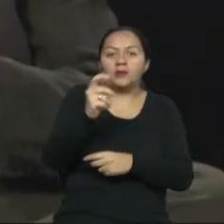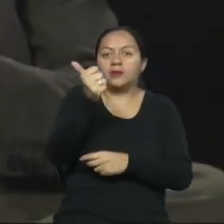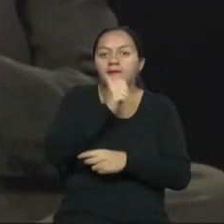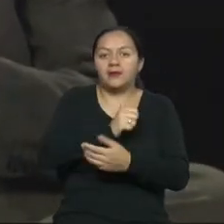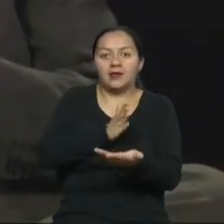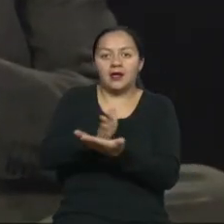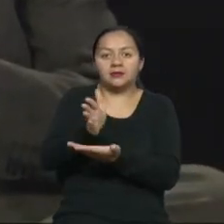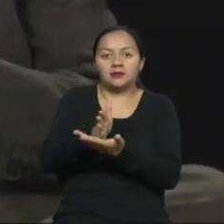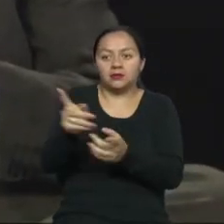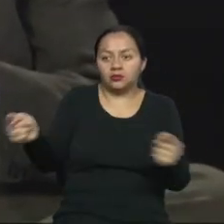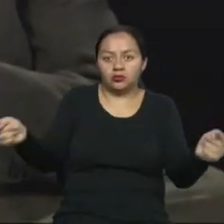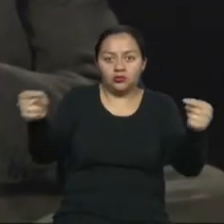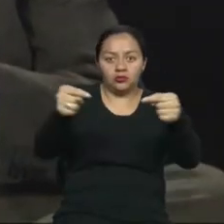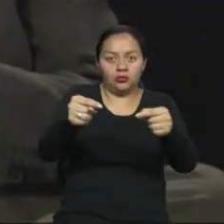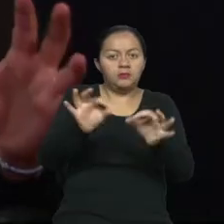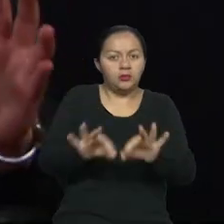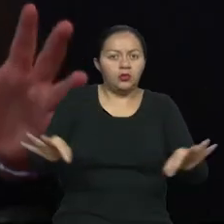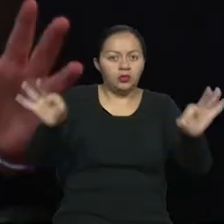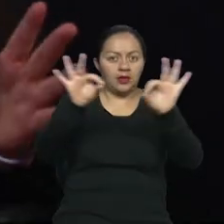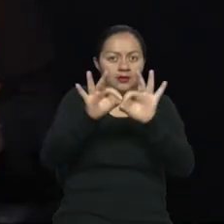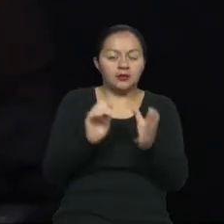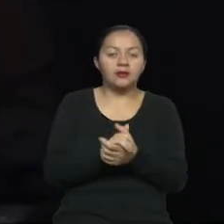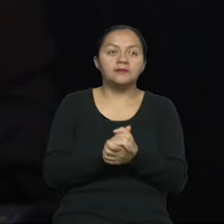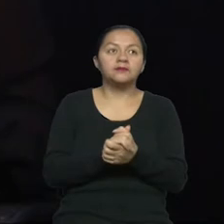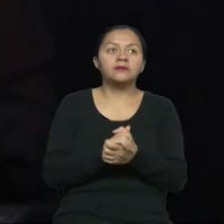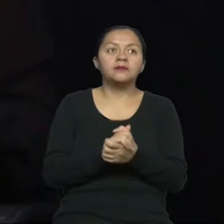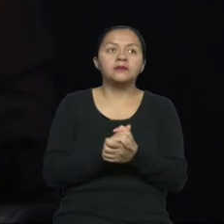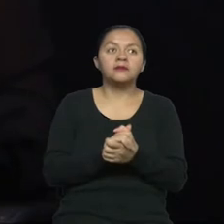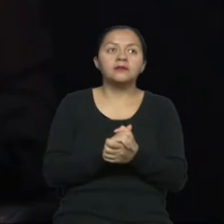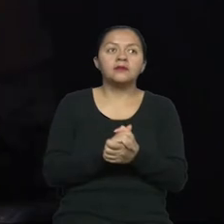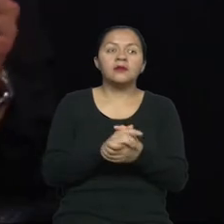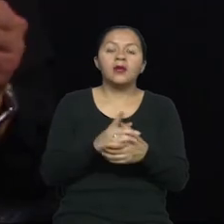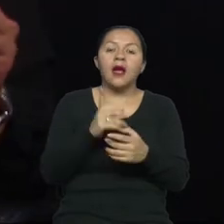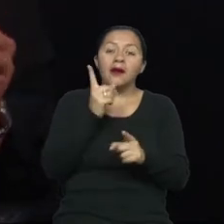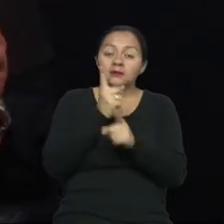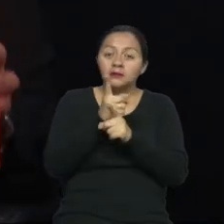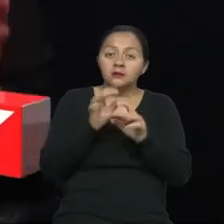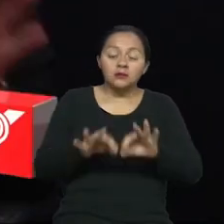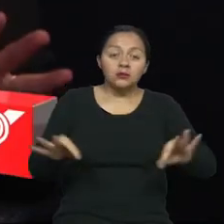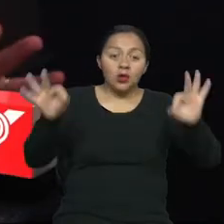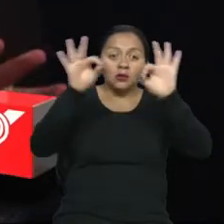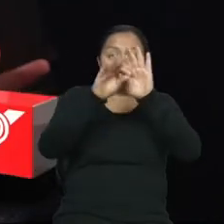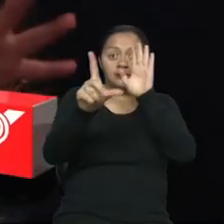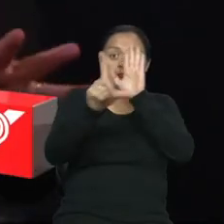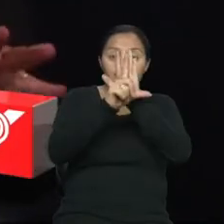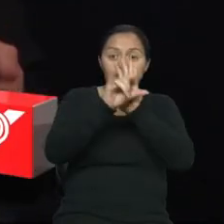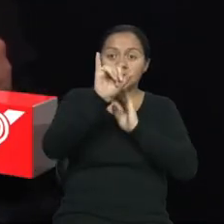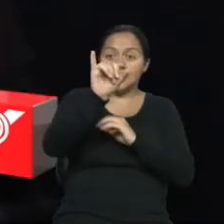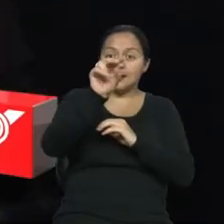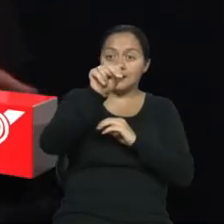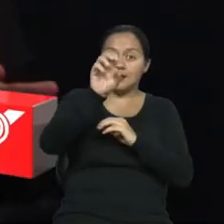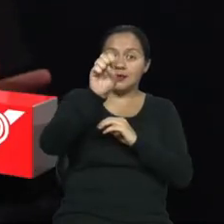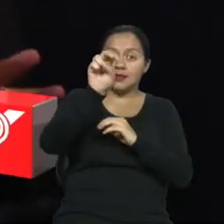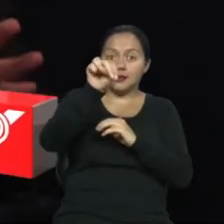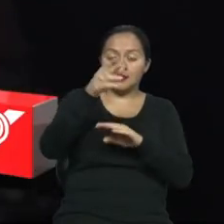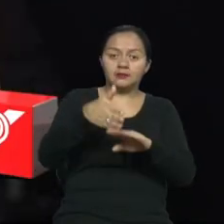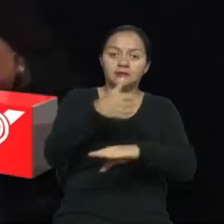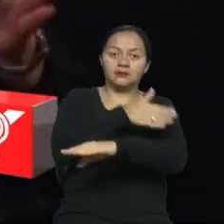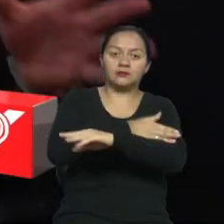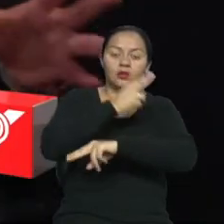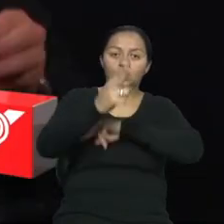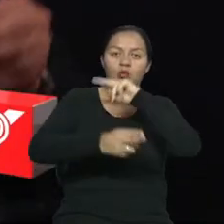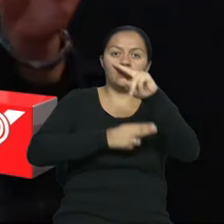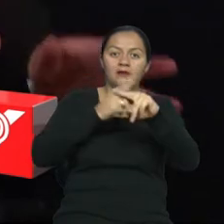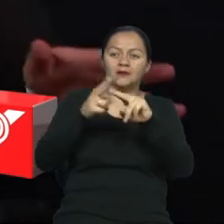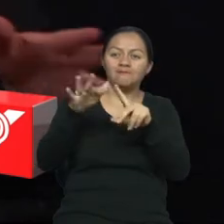con acceso al público. Hay que pensar además de lo que es importante, ¿no? Cuando nosotros aplicamos normas técnicas INE, como tú hablaste, el diseño universal, no es